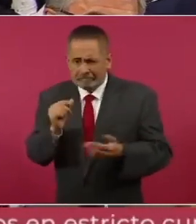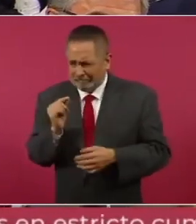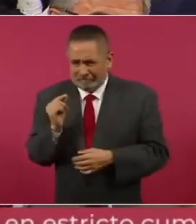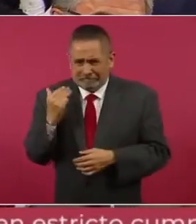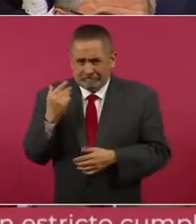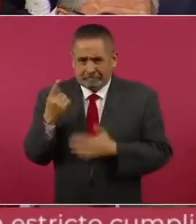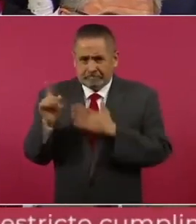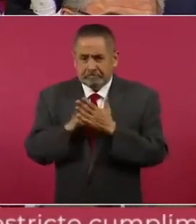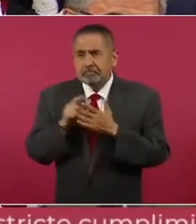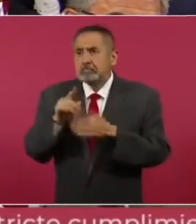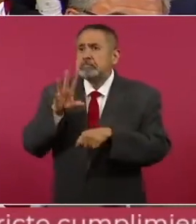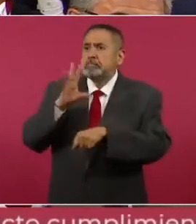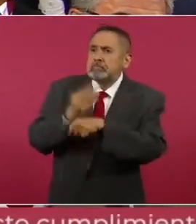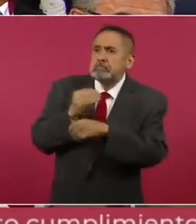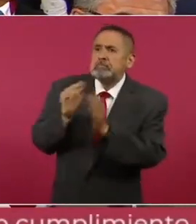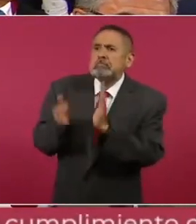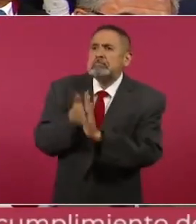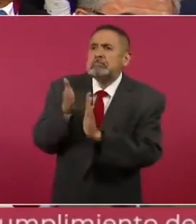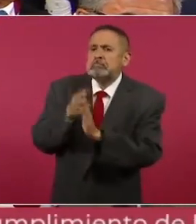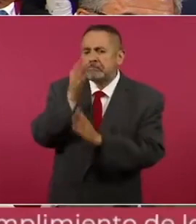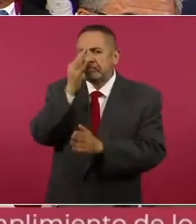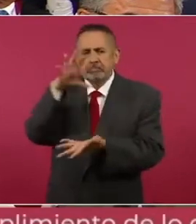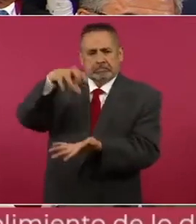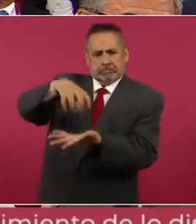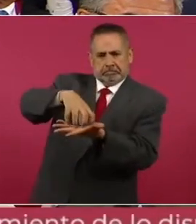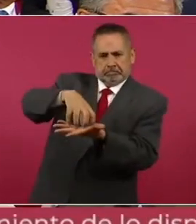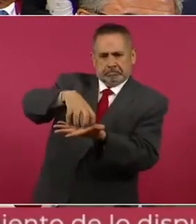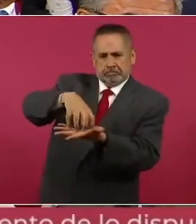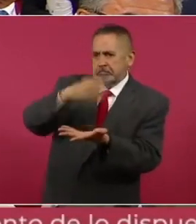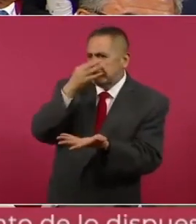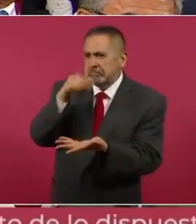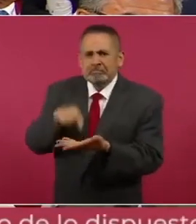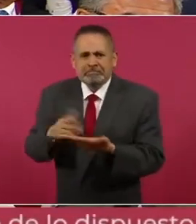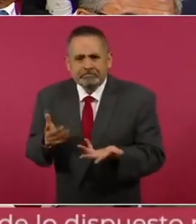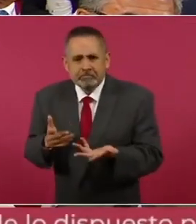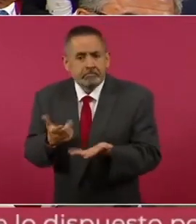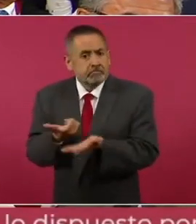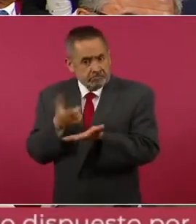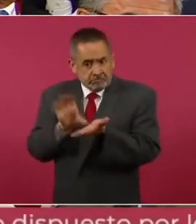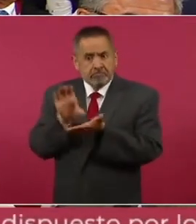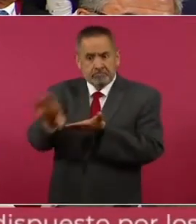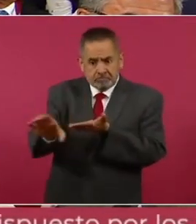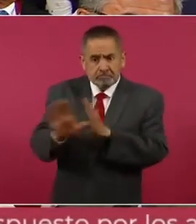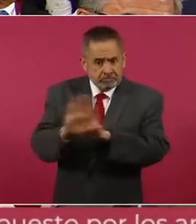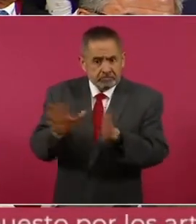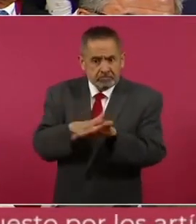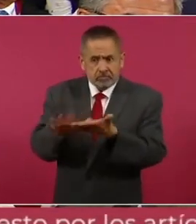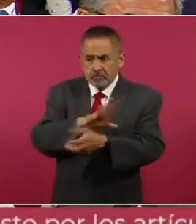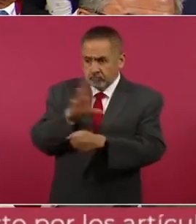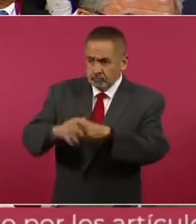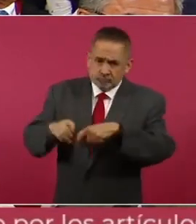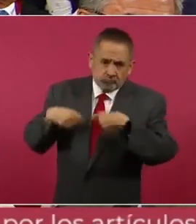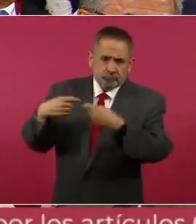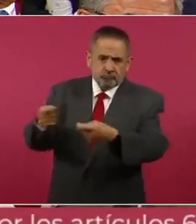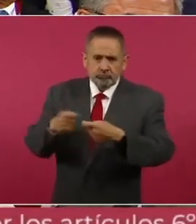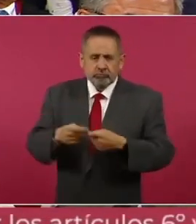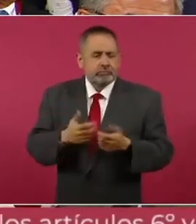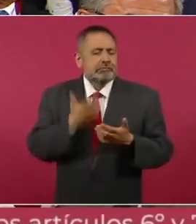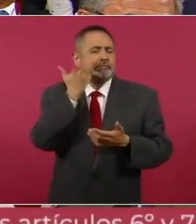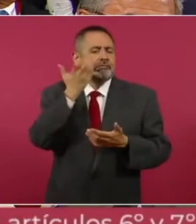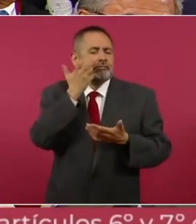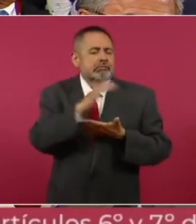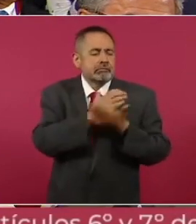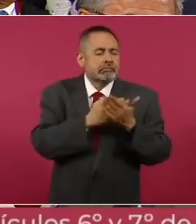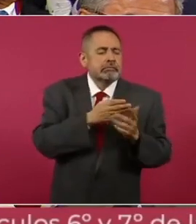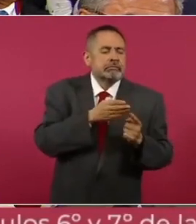un mes se remodeló únicamente el kiosco. Cabe hacer mención que el dinero ya se pagó completo a la constructora bajo una licitación amañada y en donde el